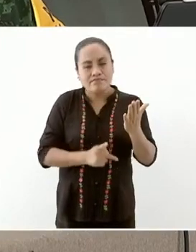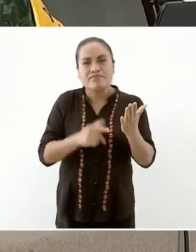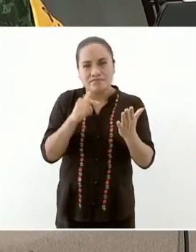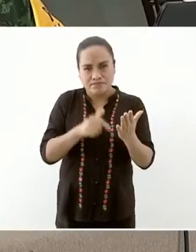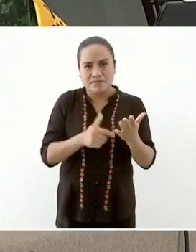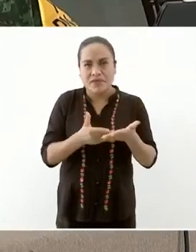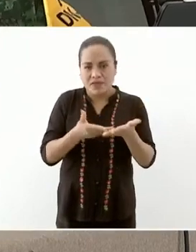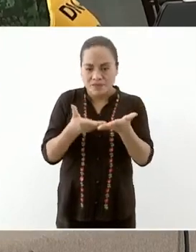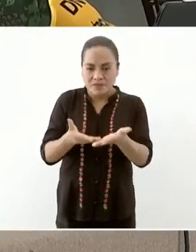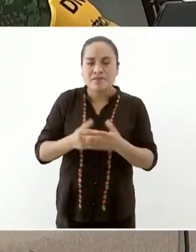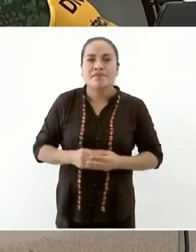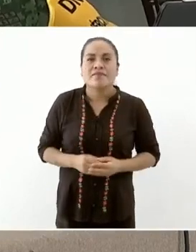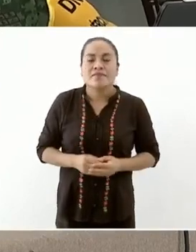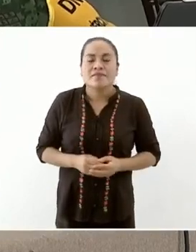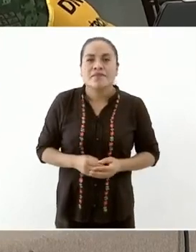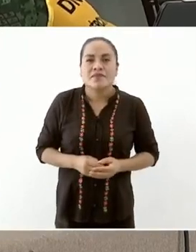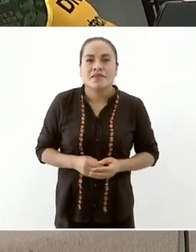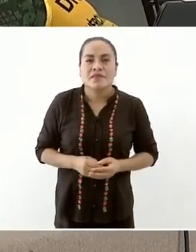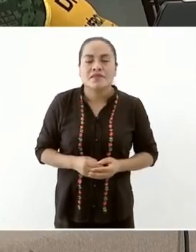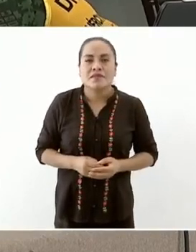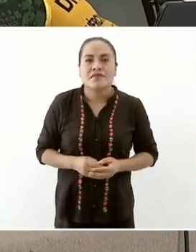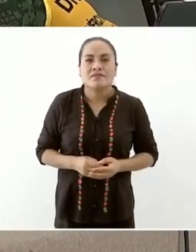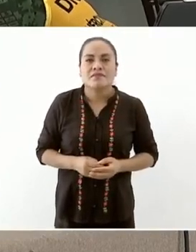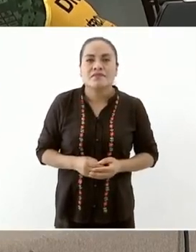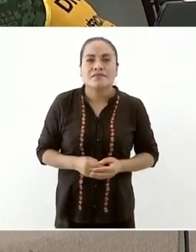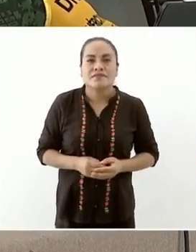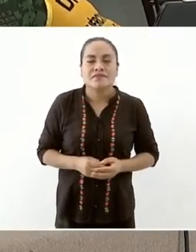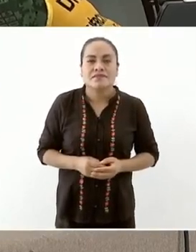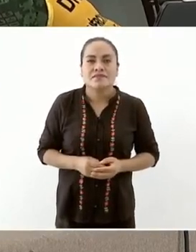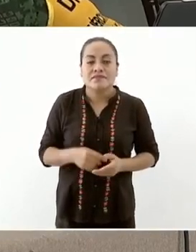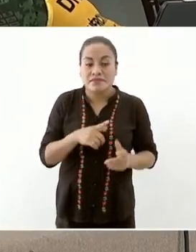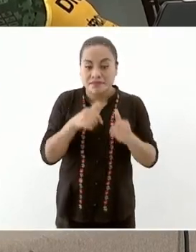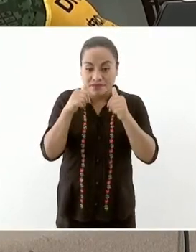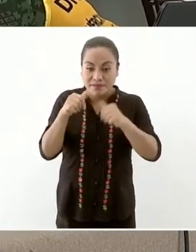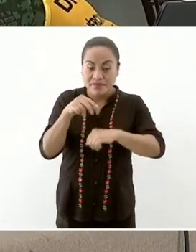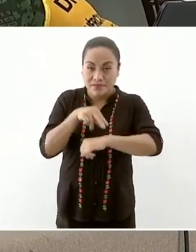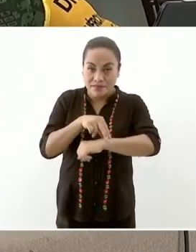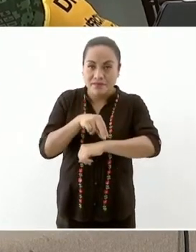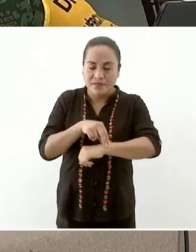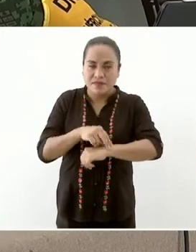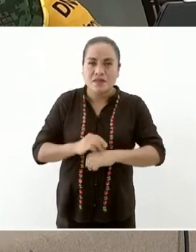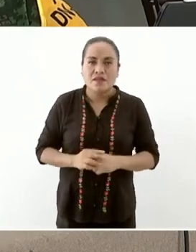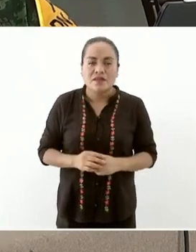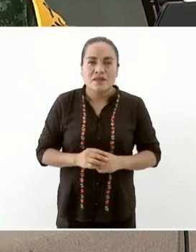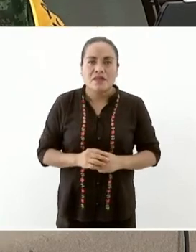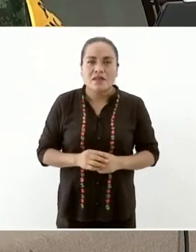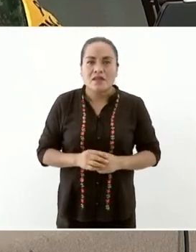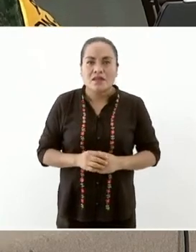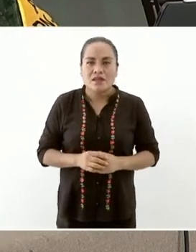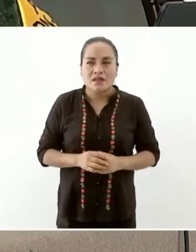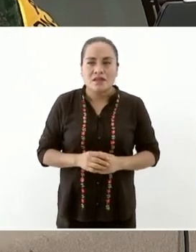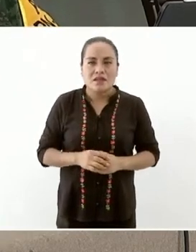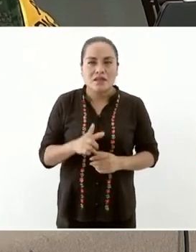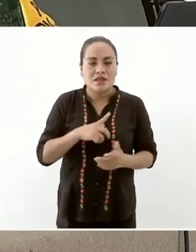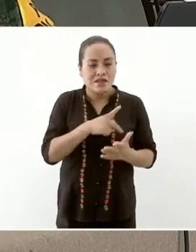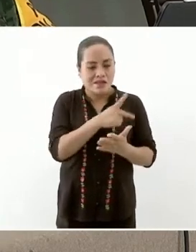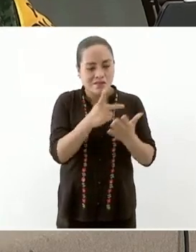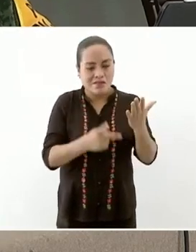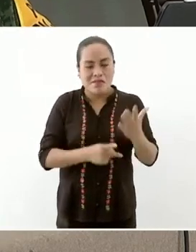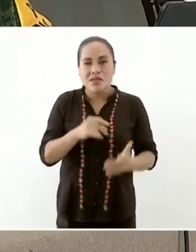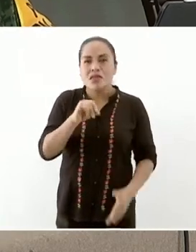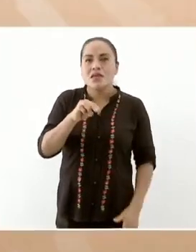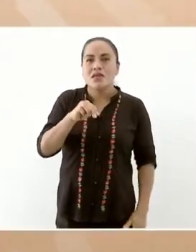tiene que ver con el programa IMSS